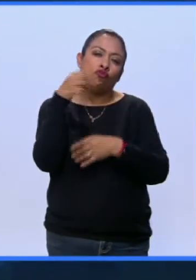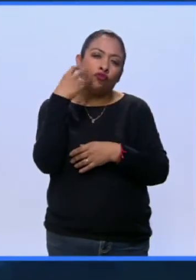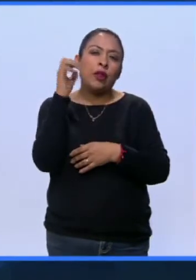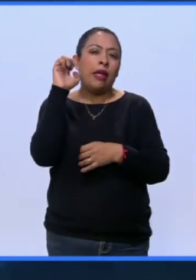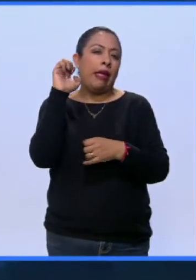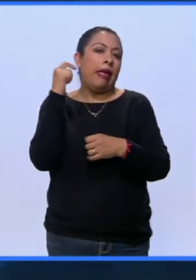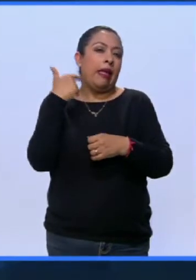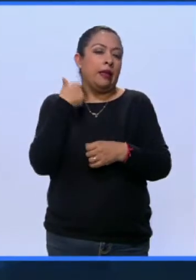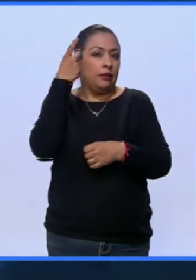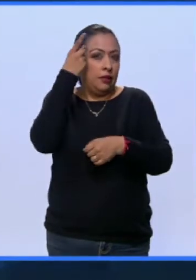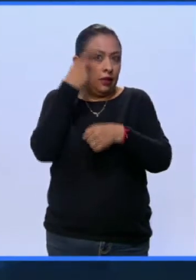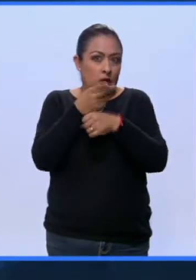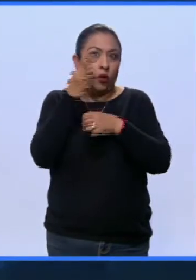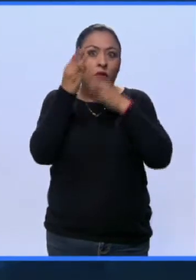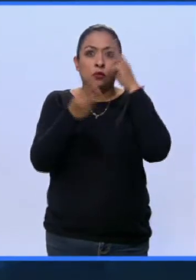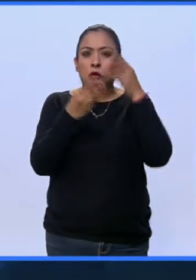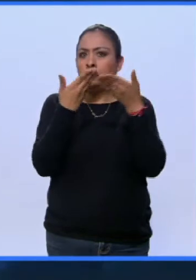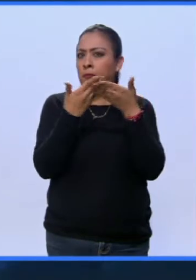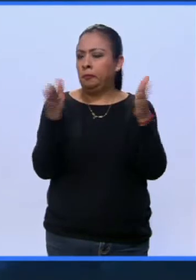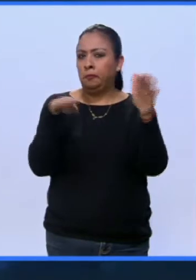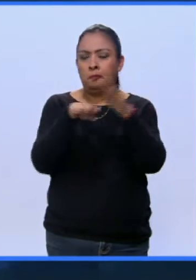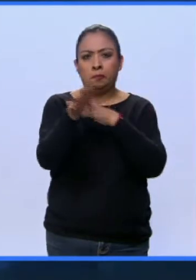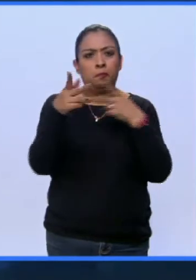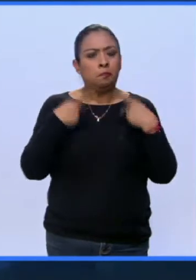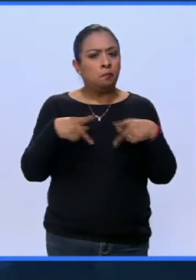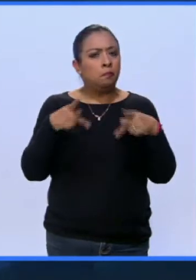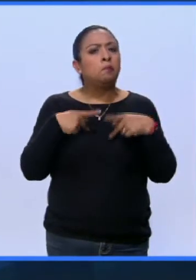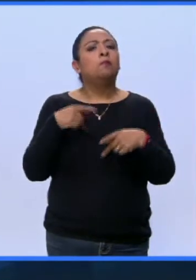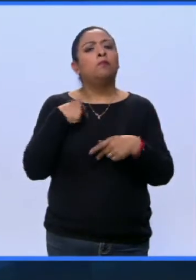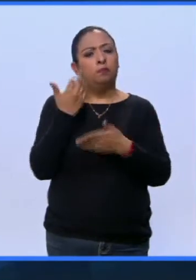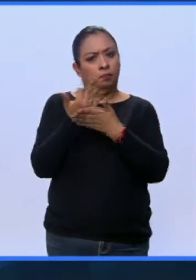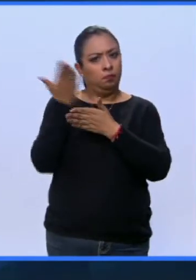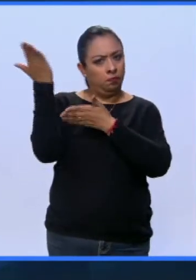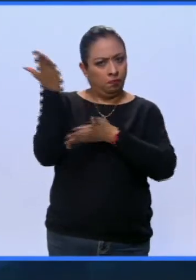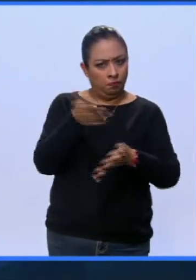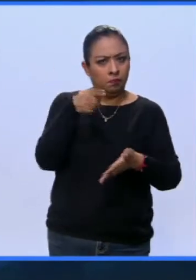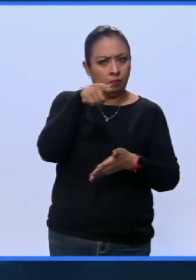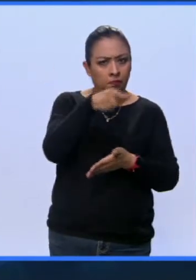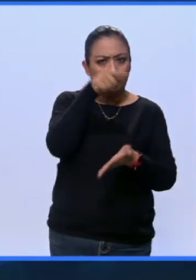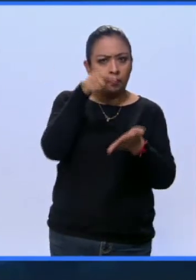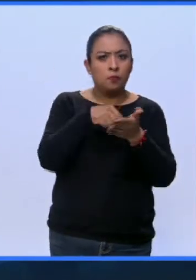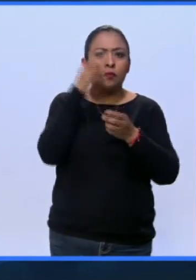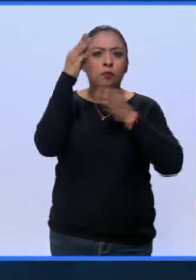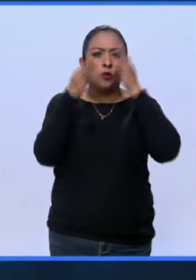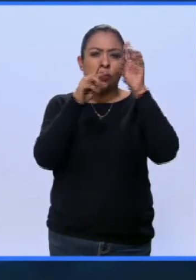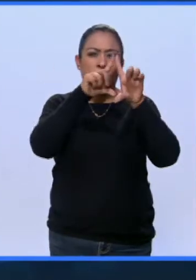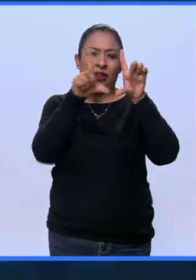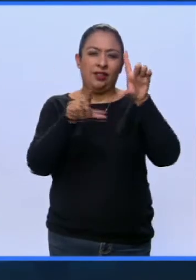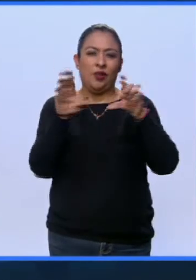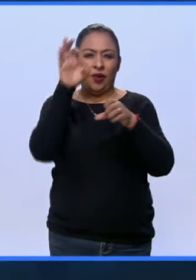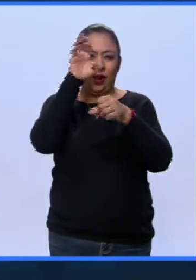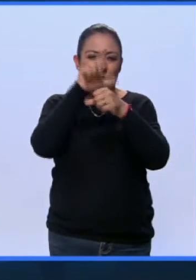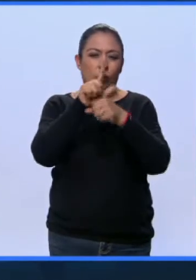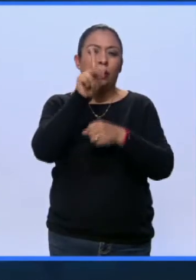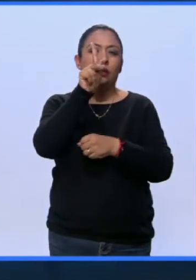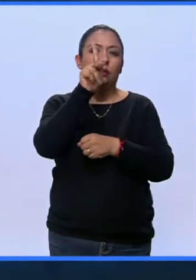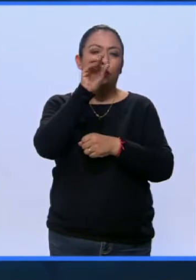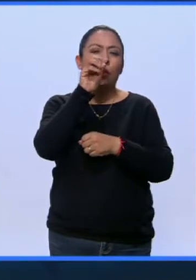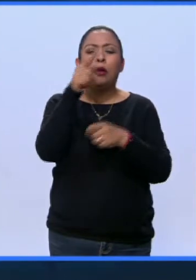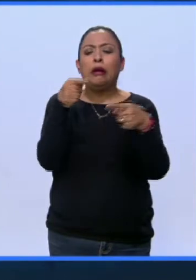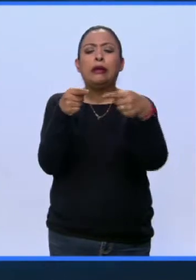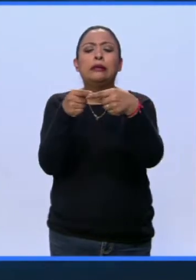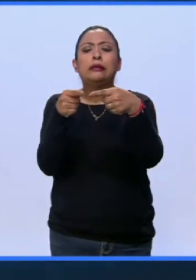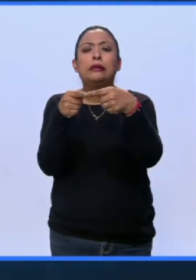de museo va a ser abierto al público, así es que los esperamos ahí en el Museo Nacional de Culturas Populares que está en la